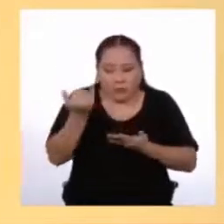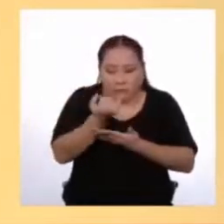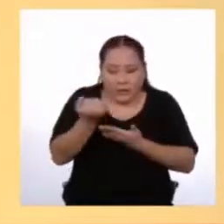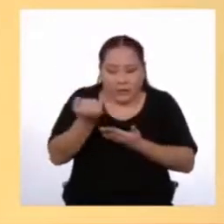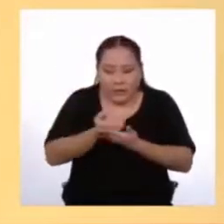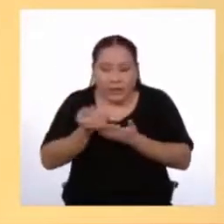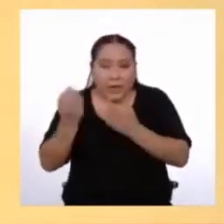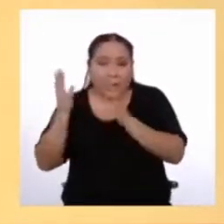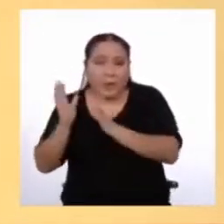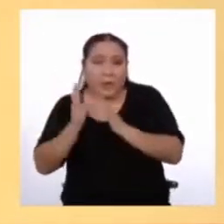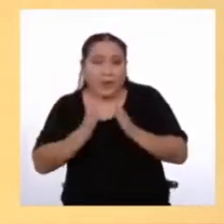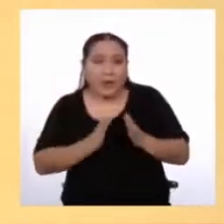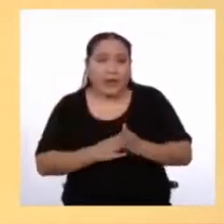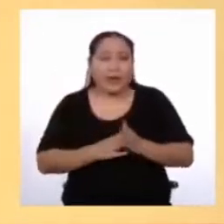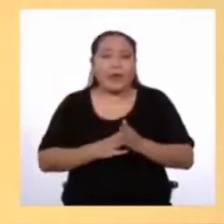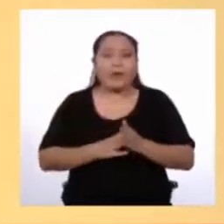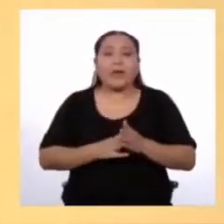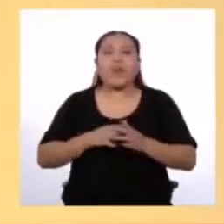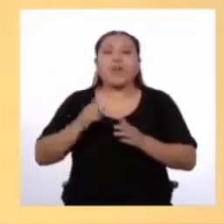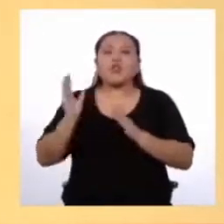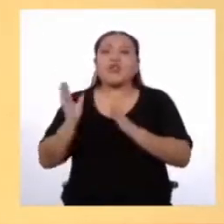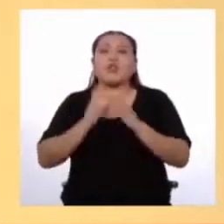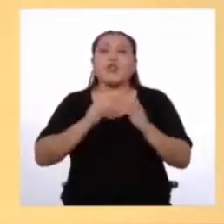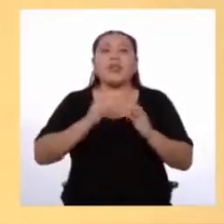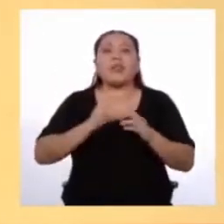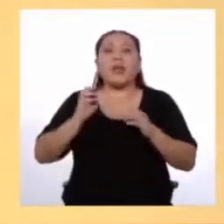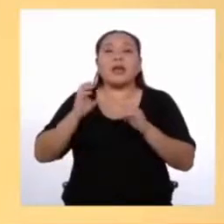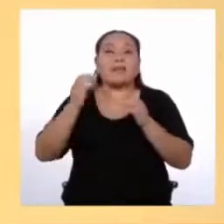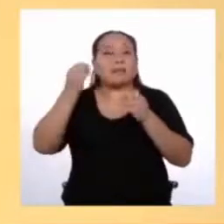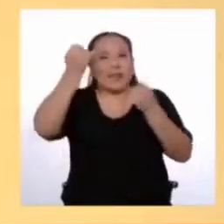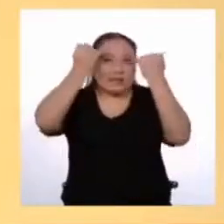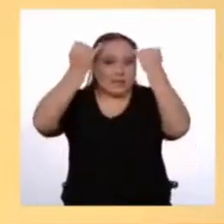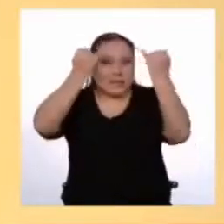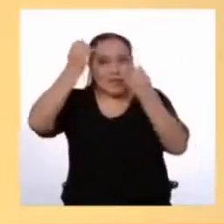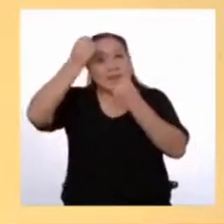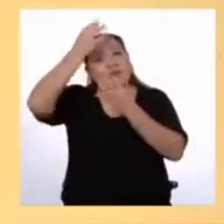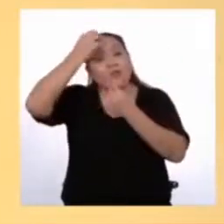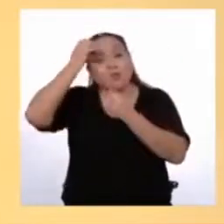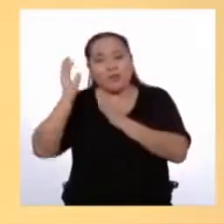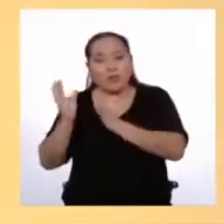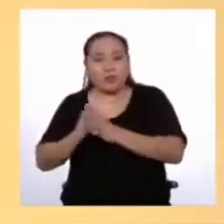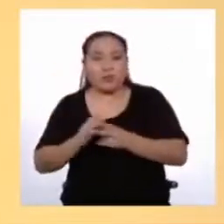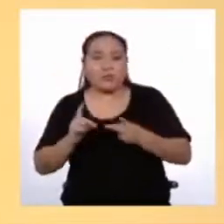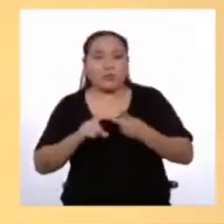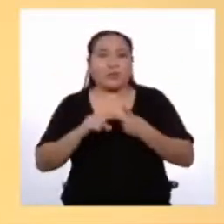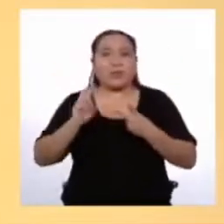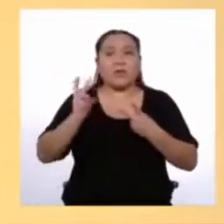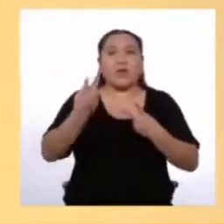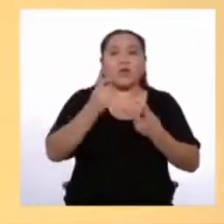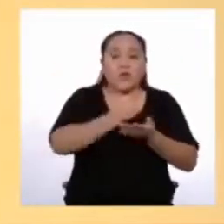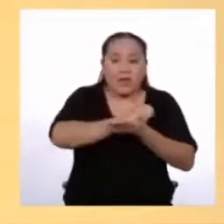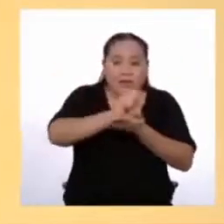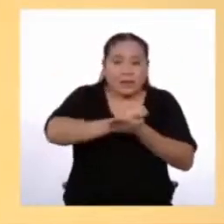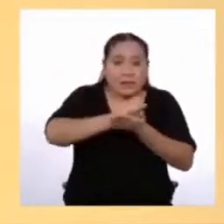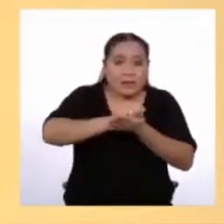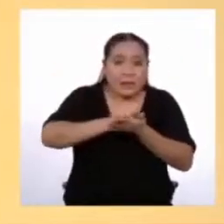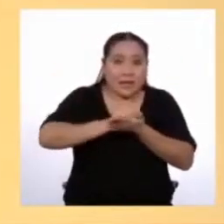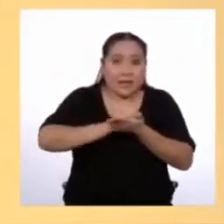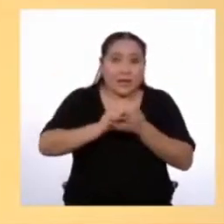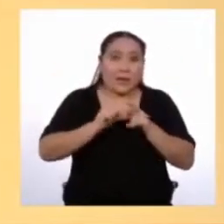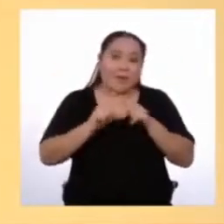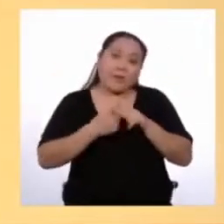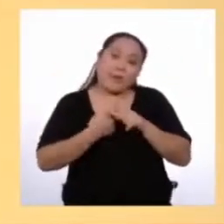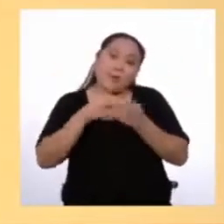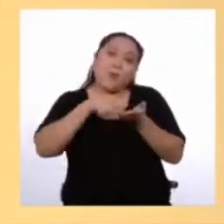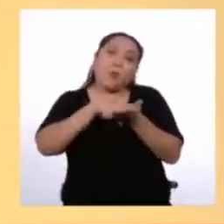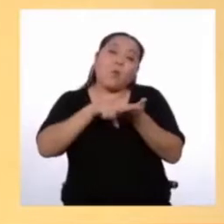Prepara Y organiza el contenido del texto Segundo Una etapa de escritura Aquí se empieza con un